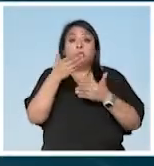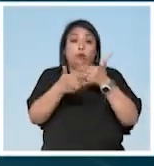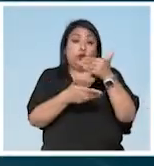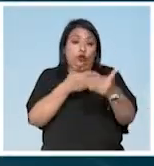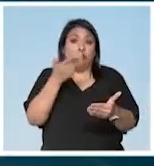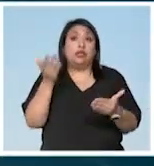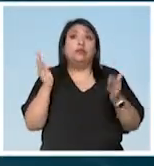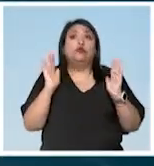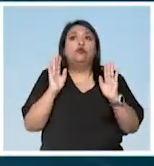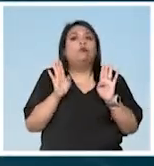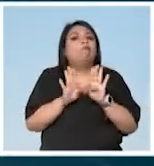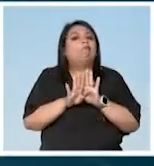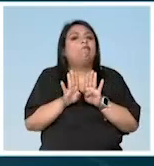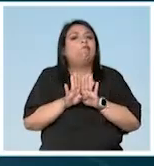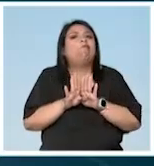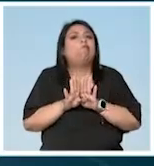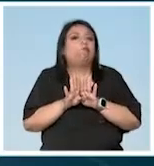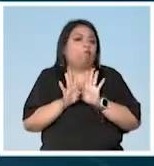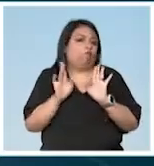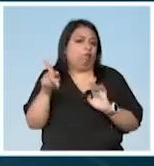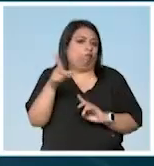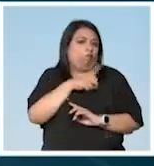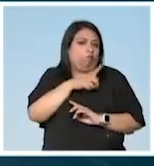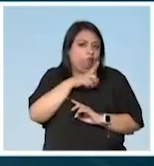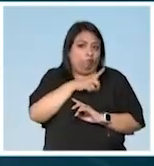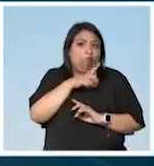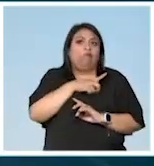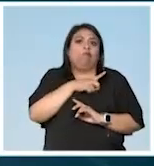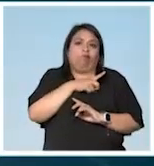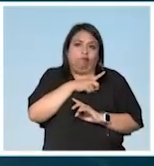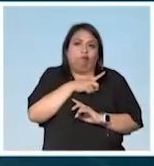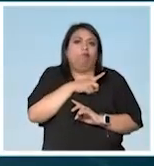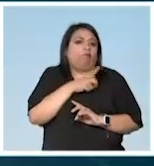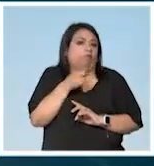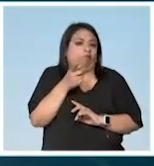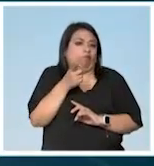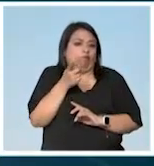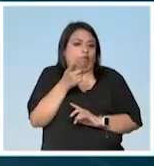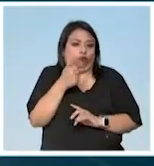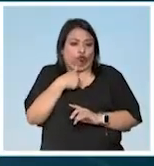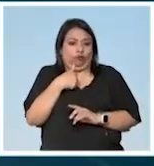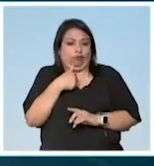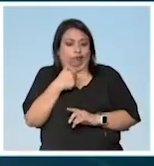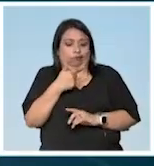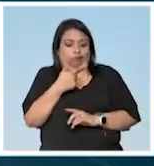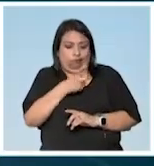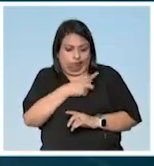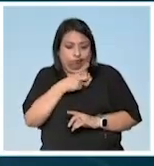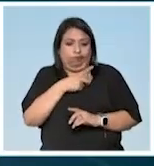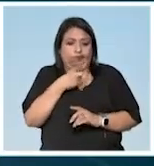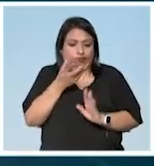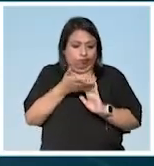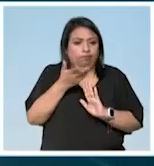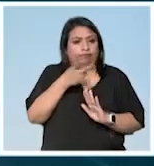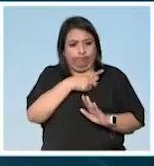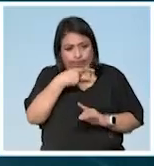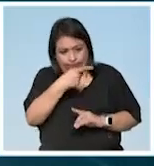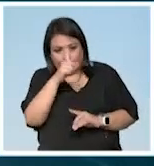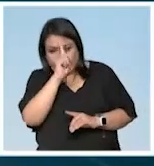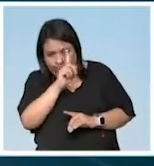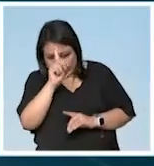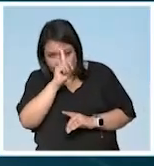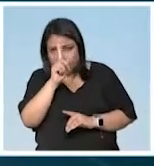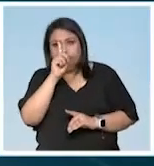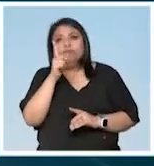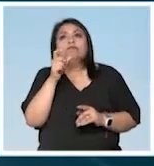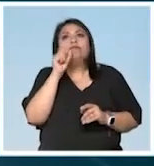procesos de una manera, por cuenta propia, pues de una manera autogestiva, pues entonces habría que orientarla. Y habría que